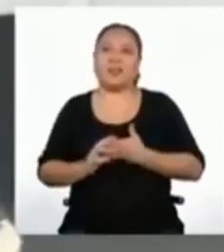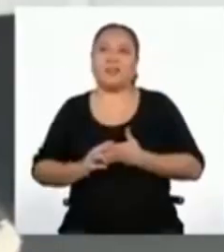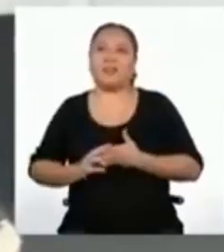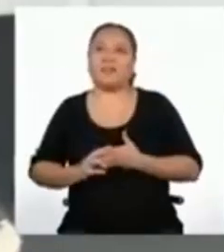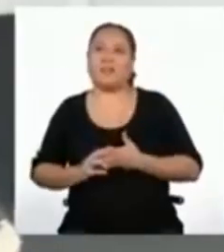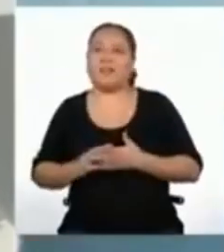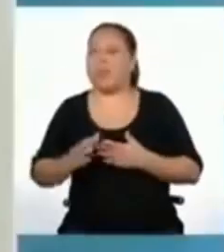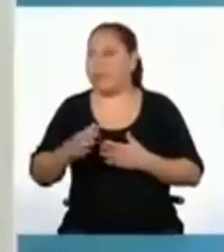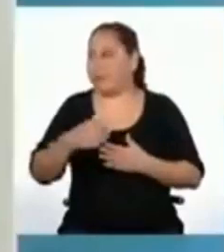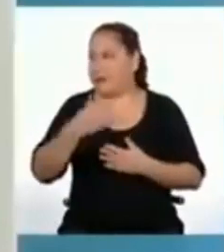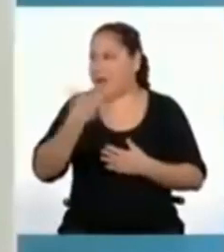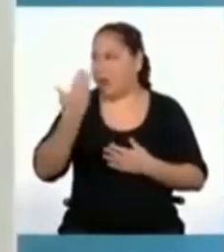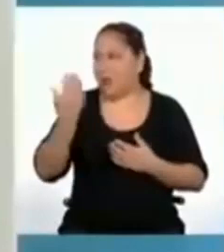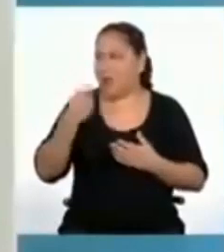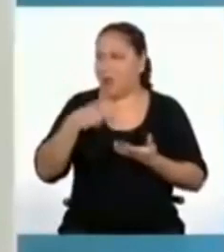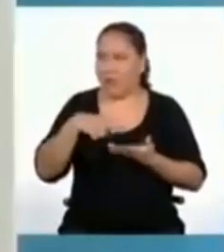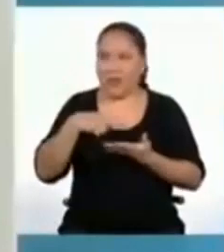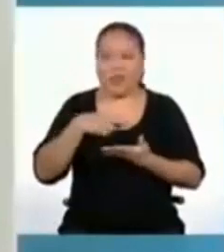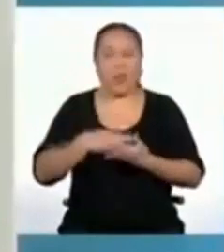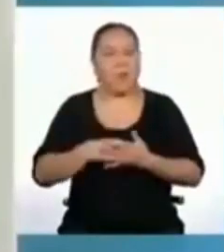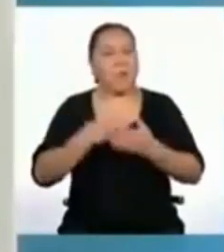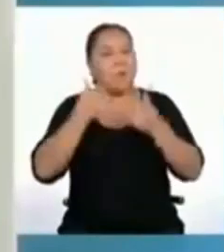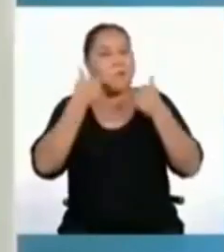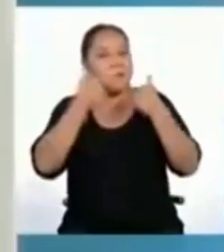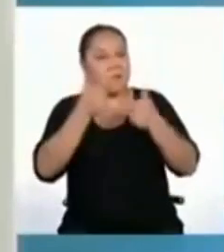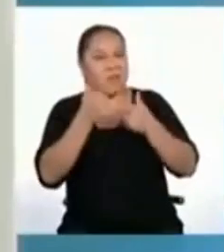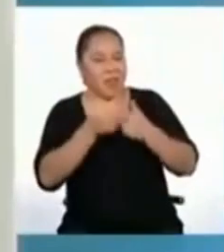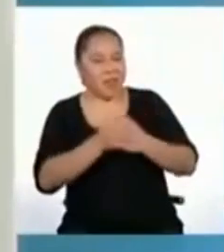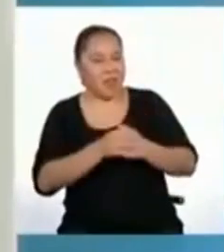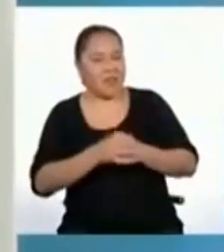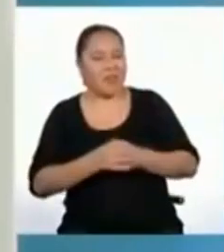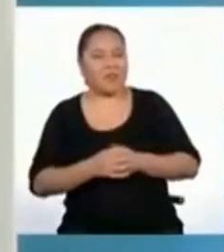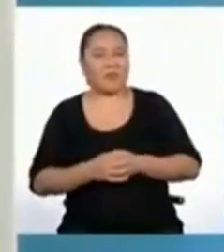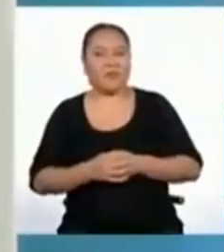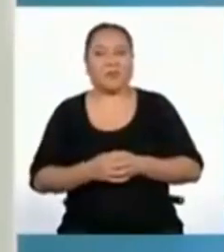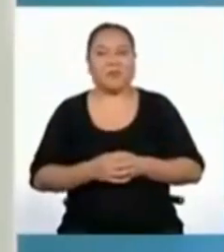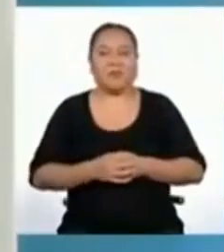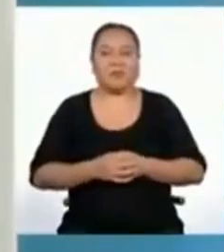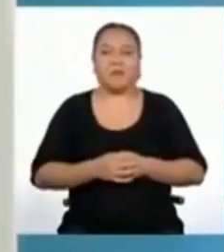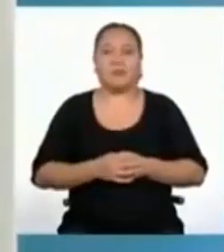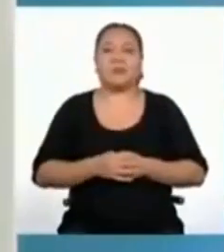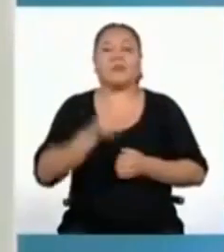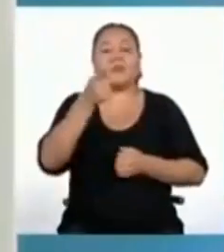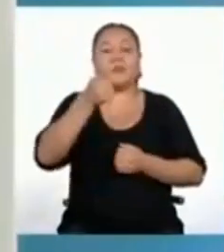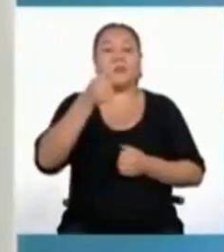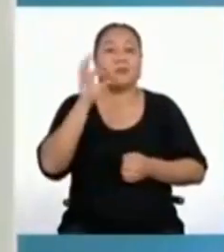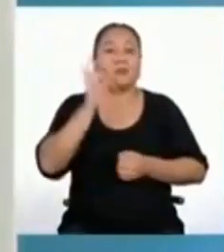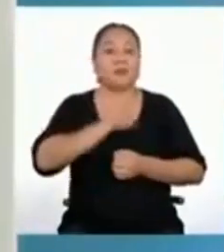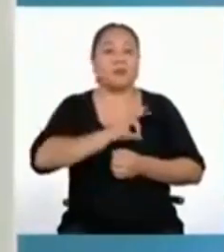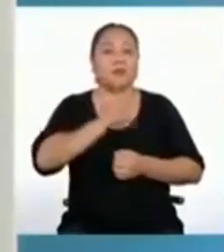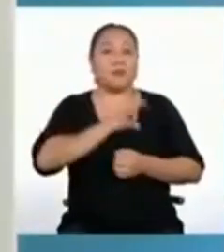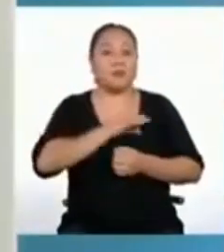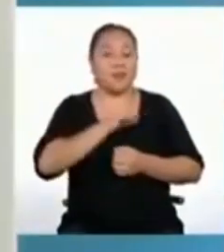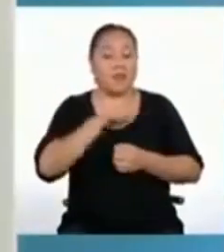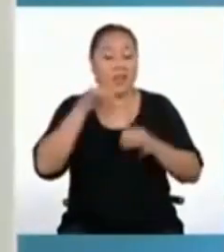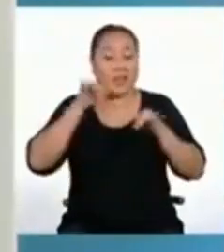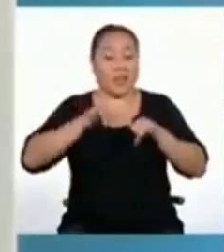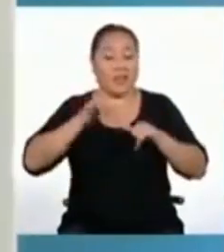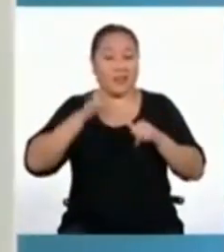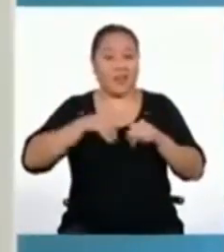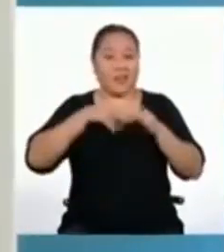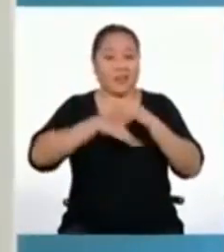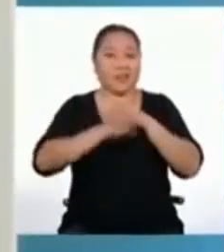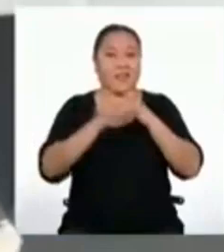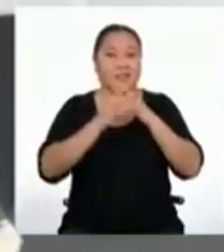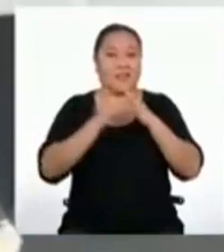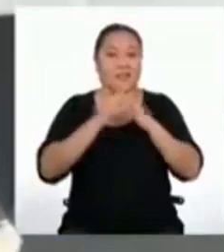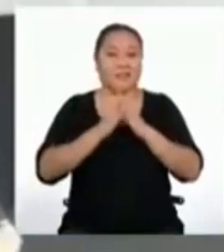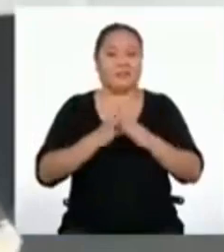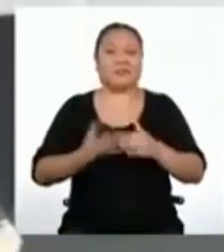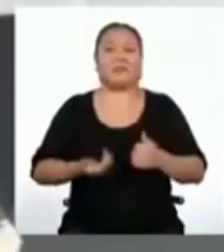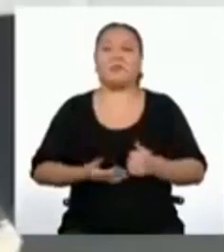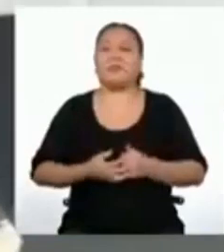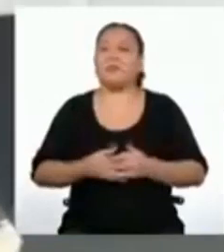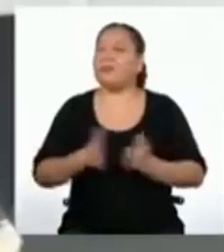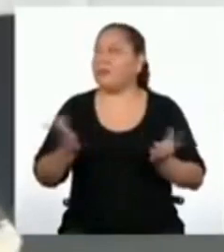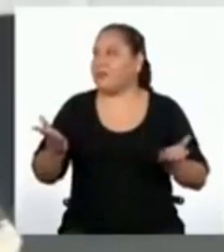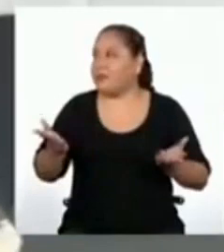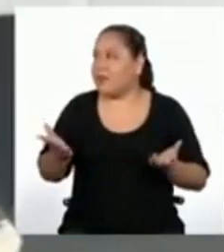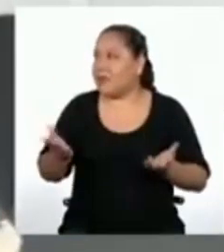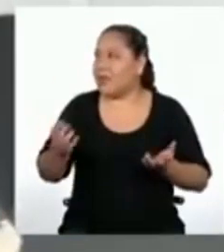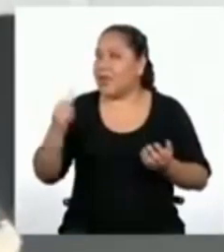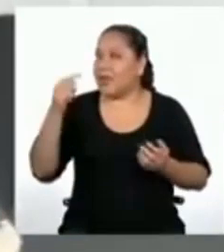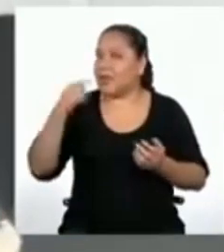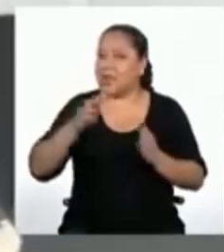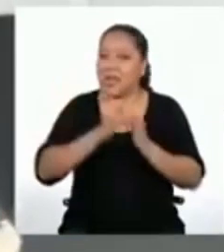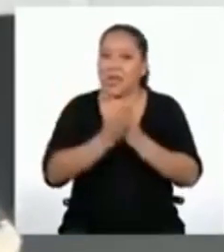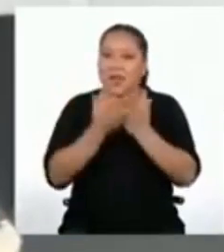para poder bailar mejor. Súper bien, Yaremis. Estás aprovechando la cuarentena al máximo. El punto